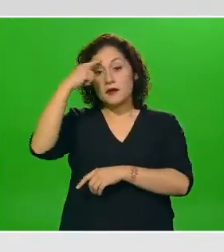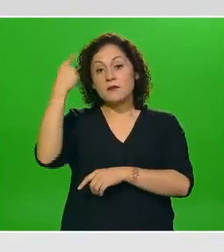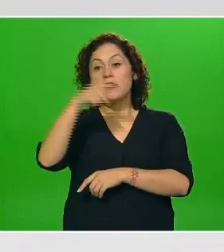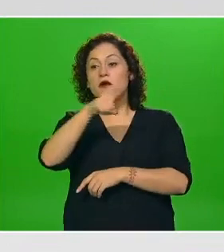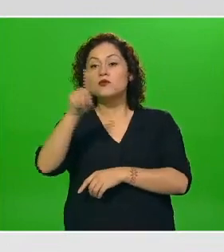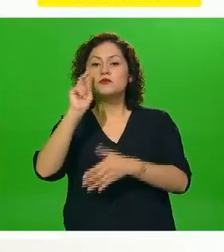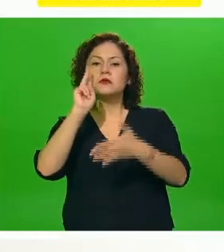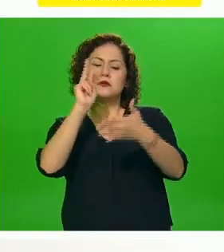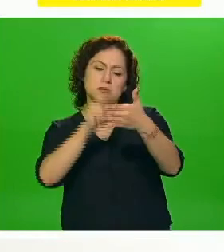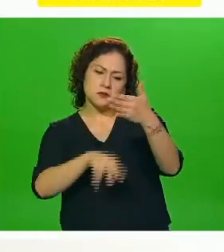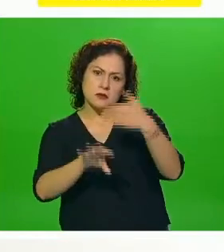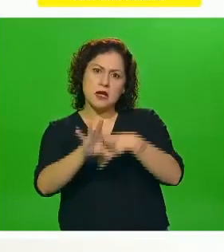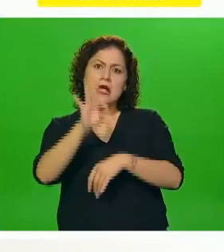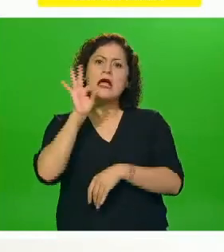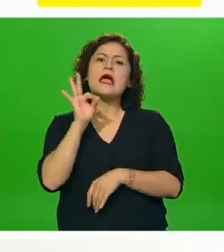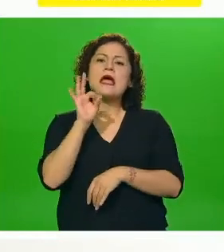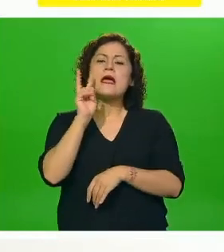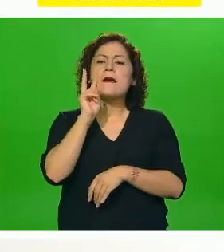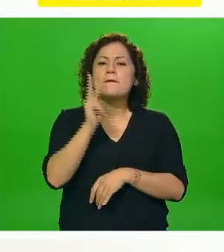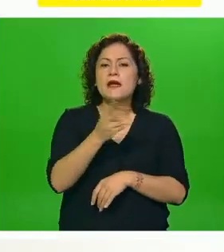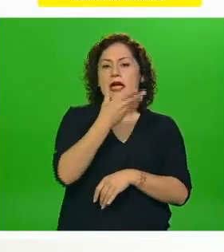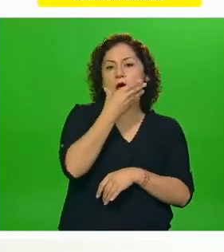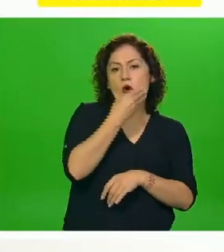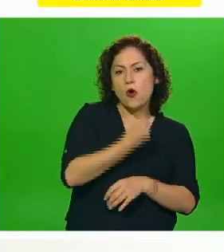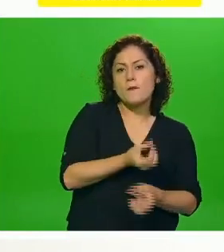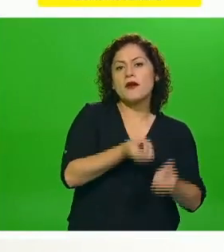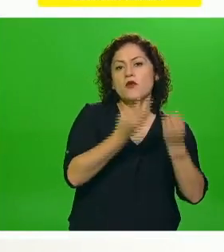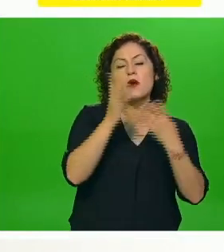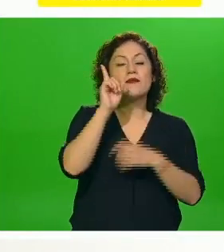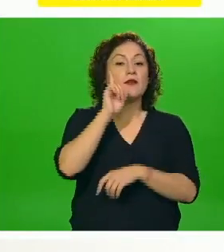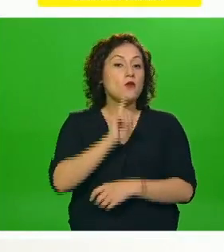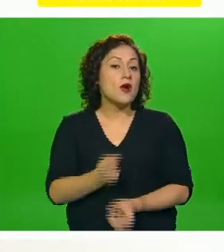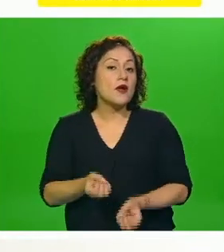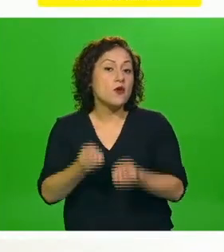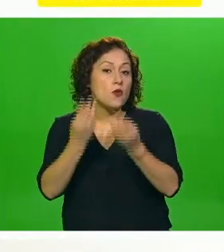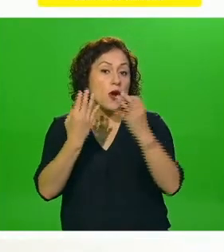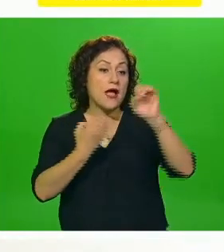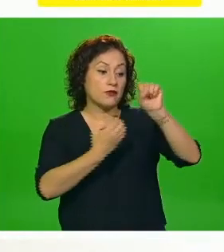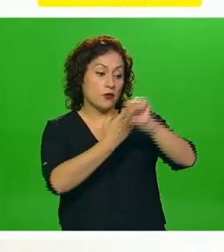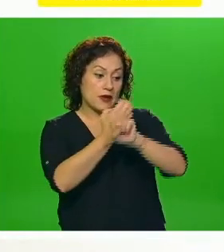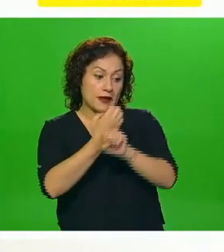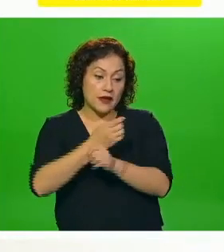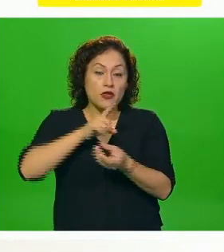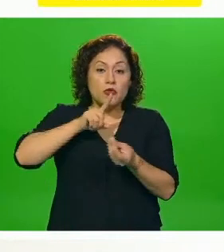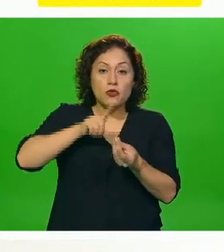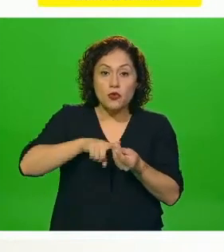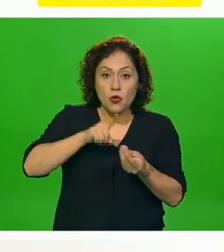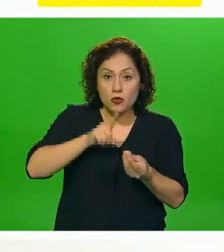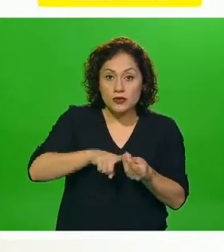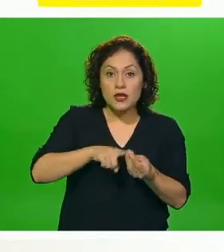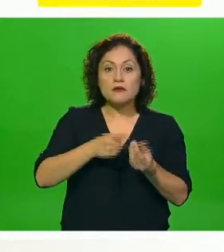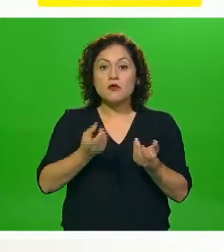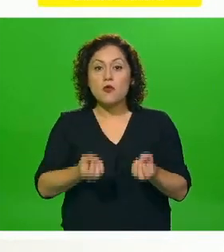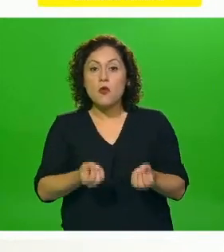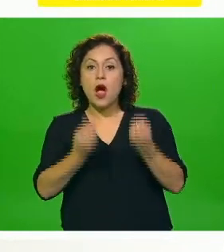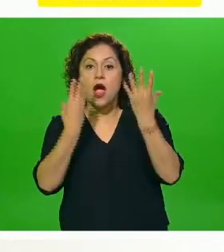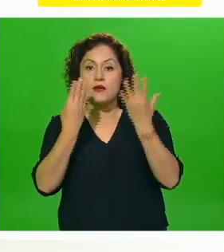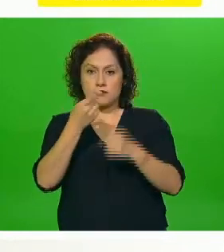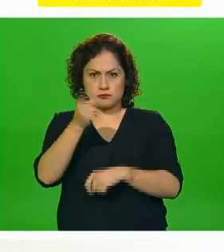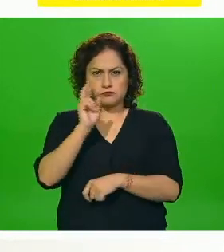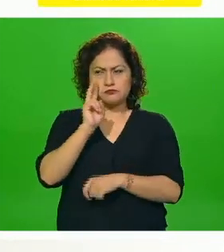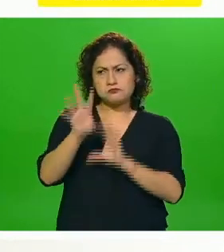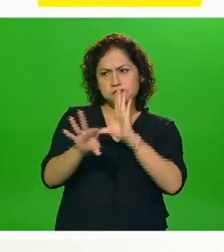están distribuidos por sexo por tipo de vacuna por entidad federativa y ustedes pueden encontrar esa